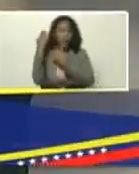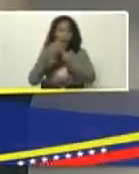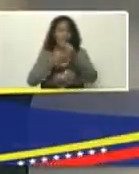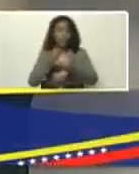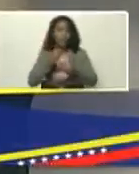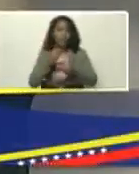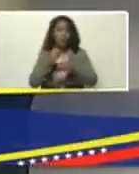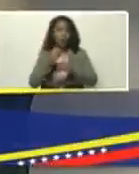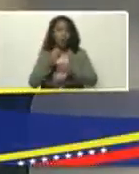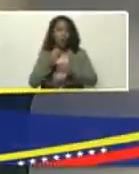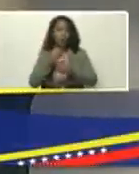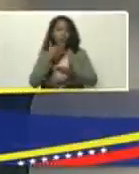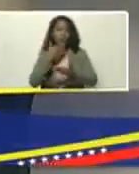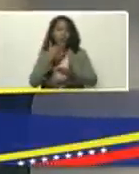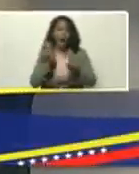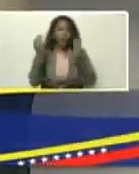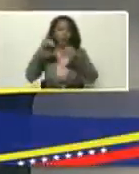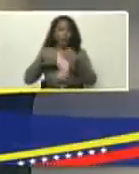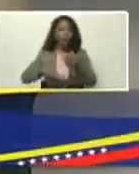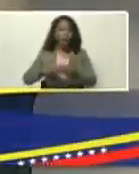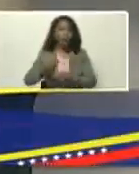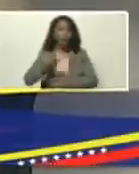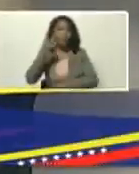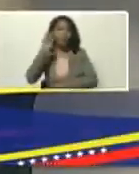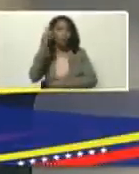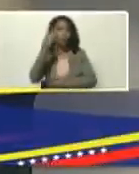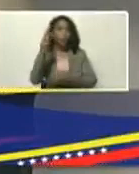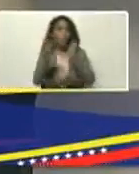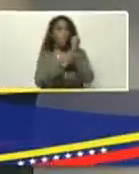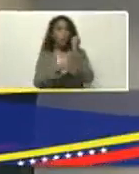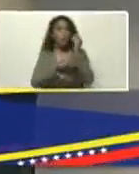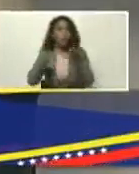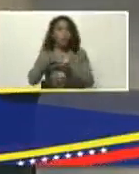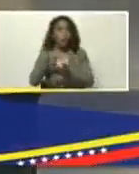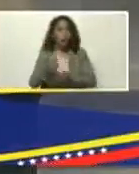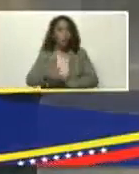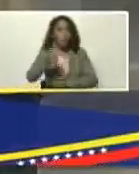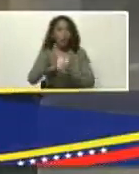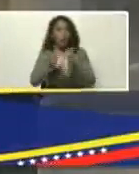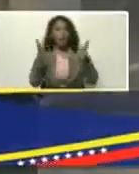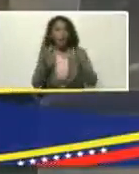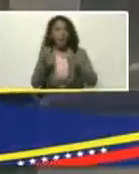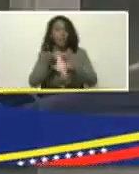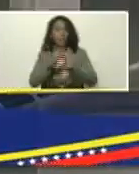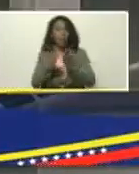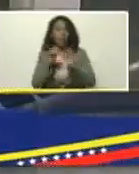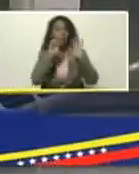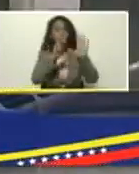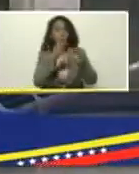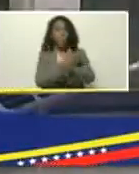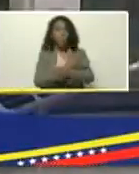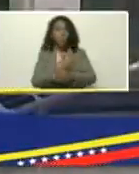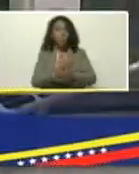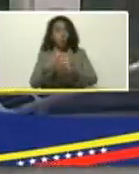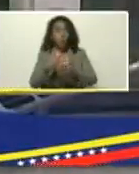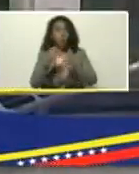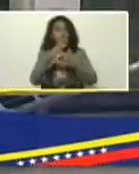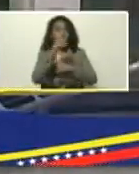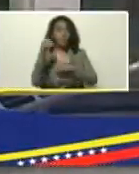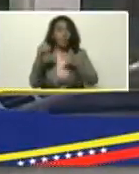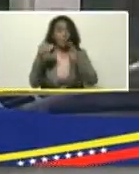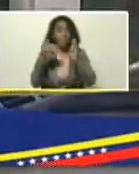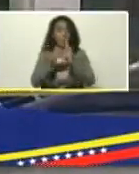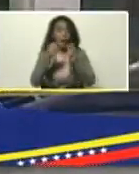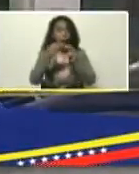importante, del segundo parque nacional, más grande del mundo, con siete millones, quinientas mil hectáreas, por eso hoy,